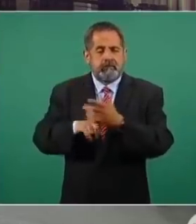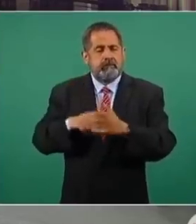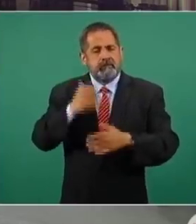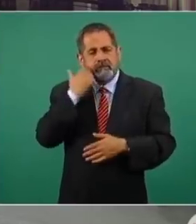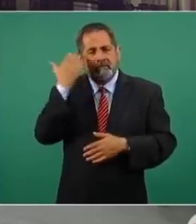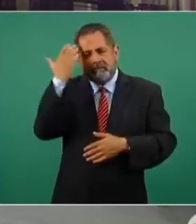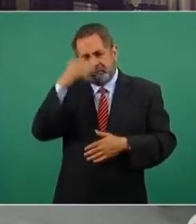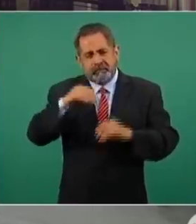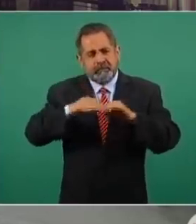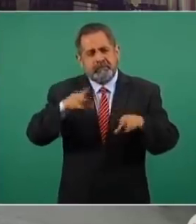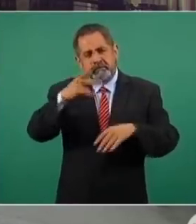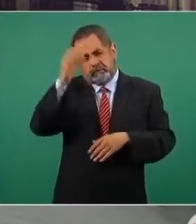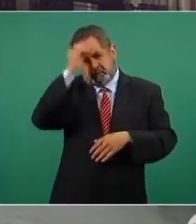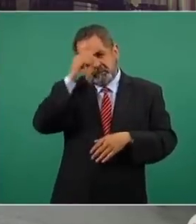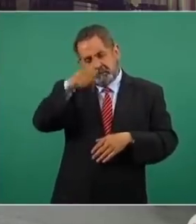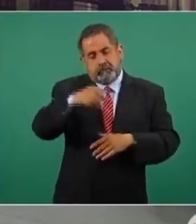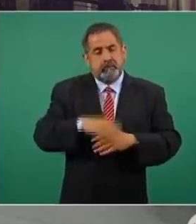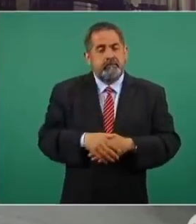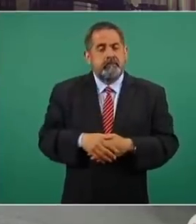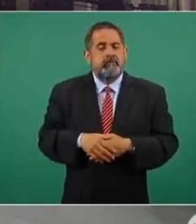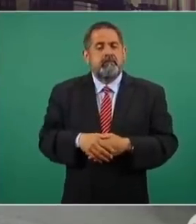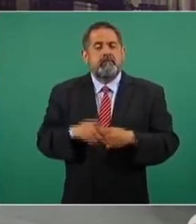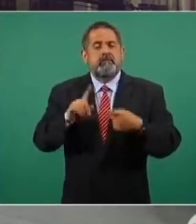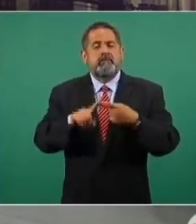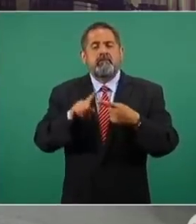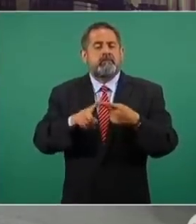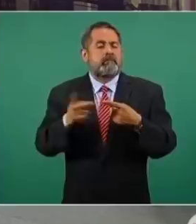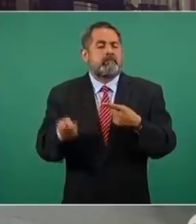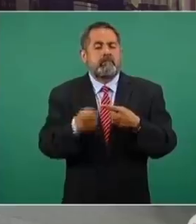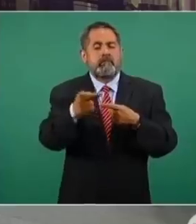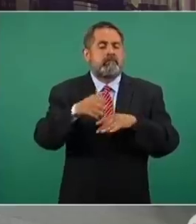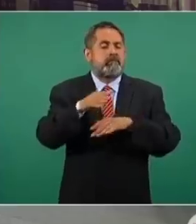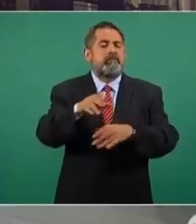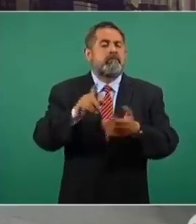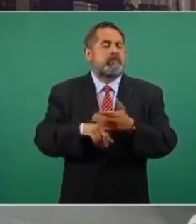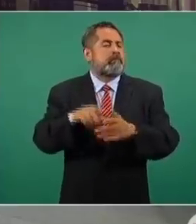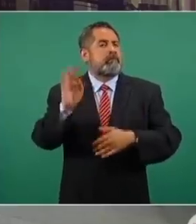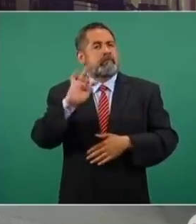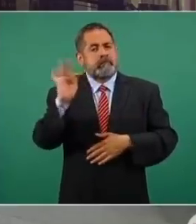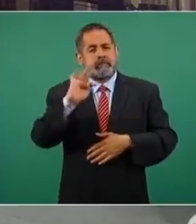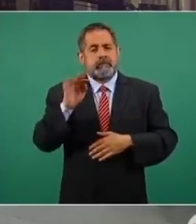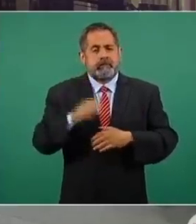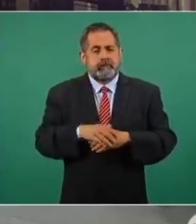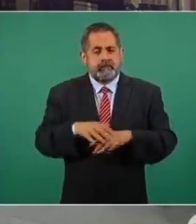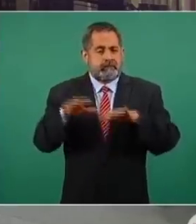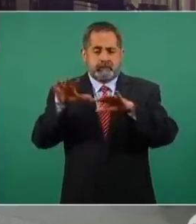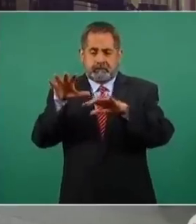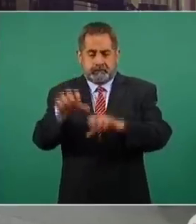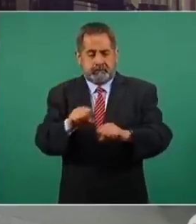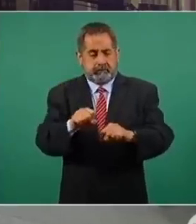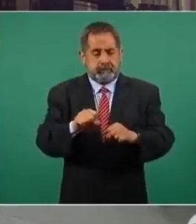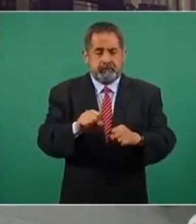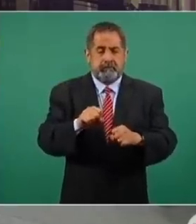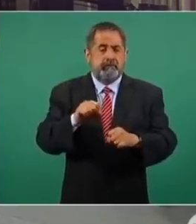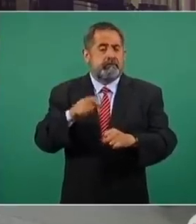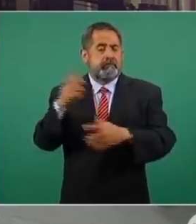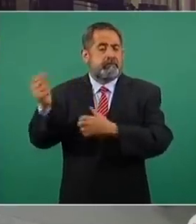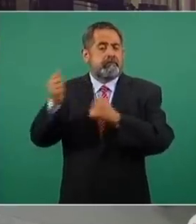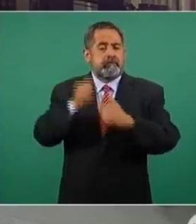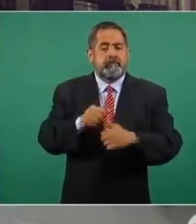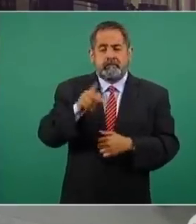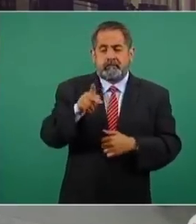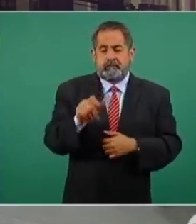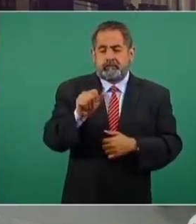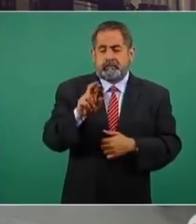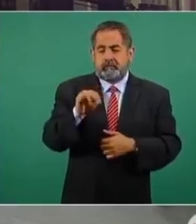interesaría conocer su opinión el primero lo concerniente a la posible detención y extradición de Carime